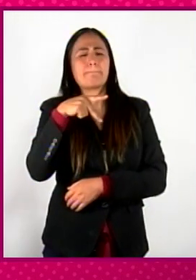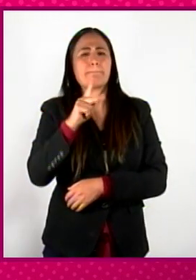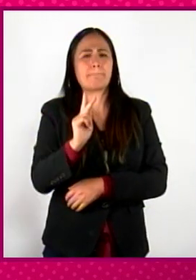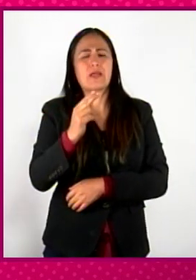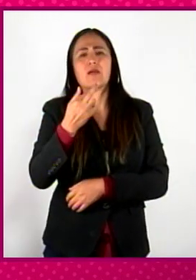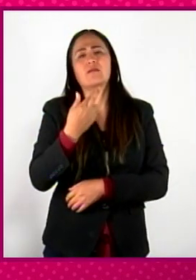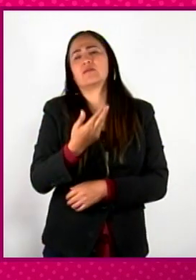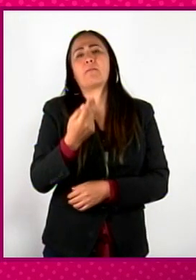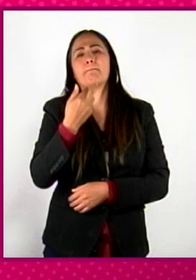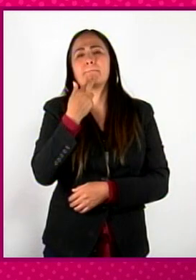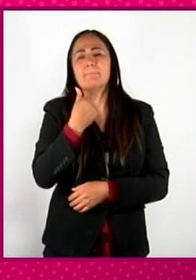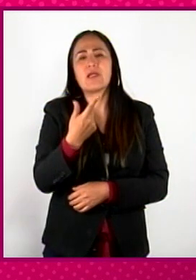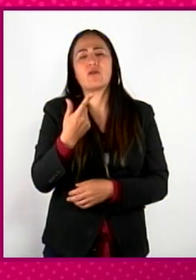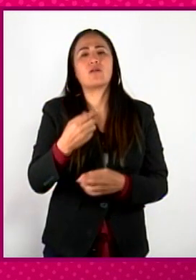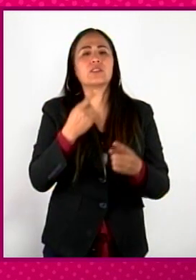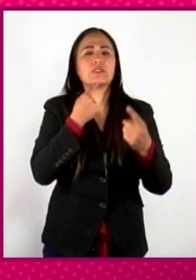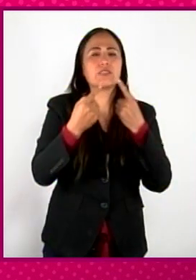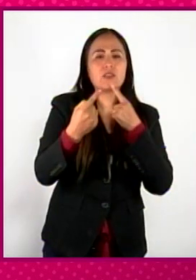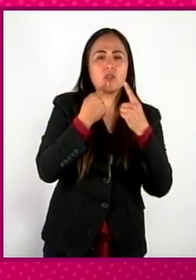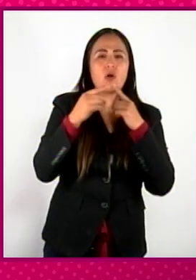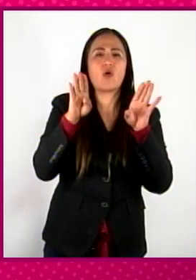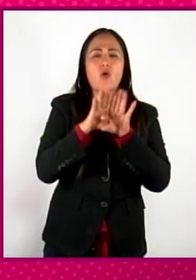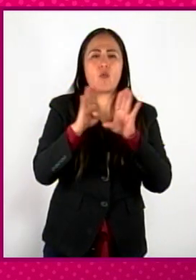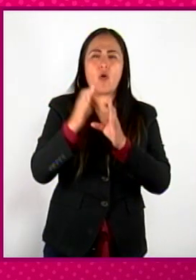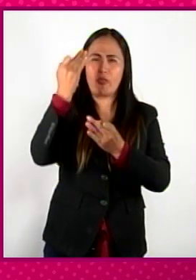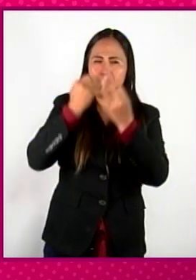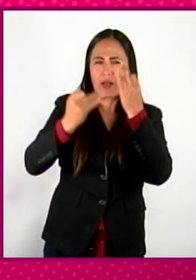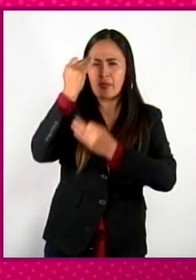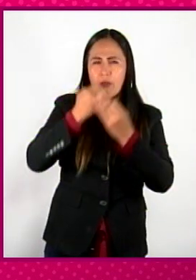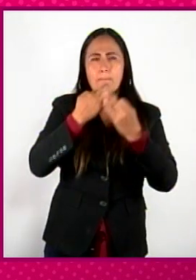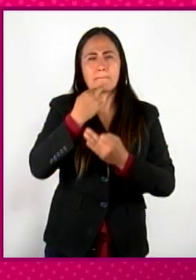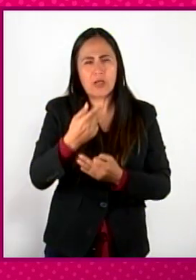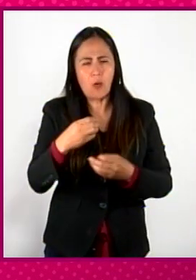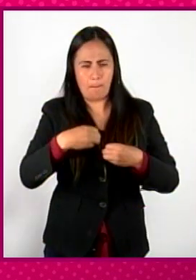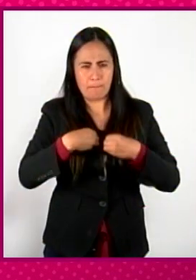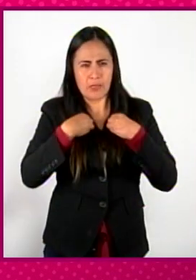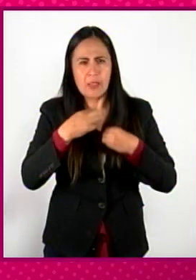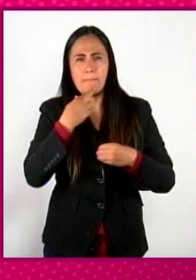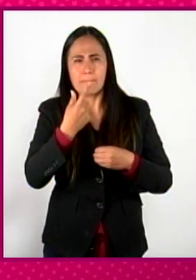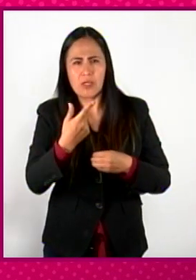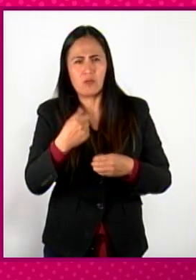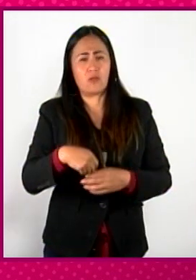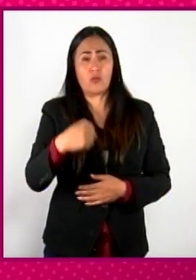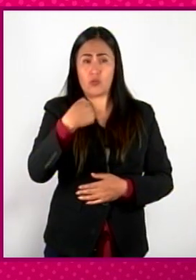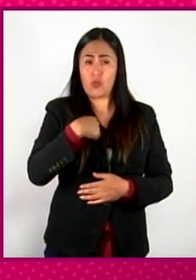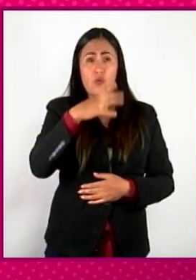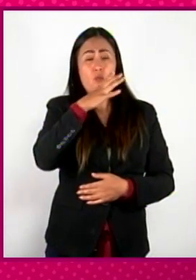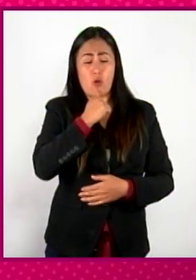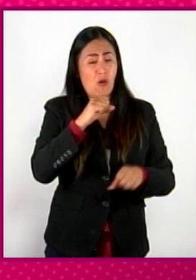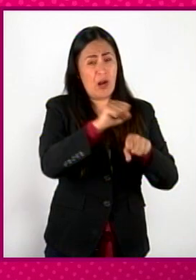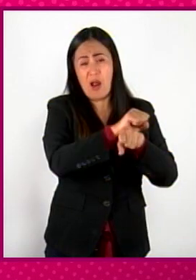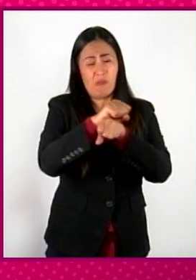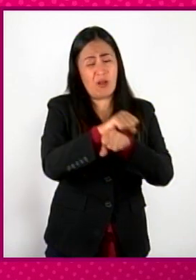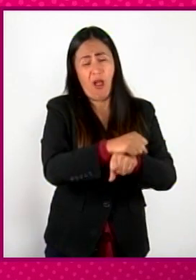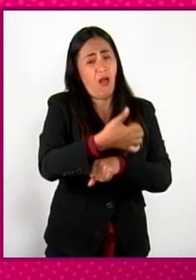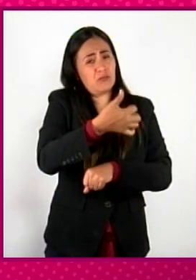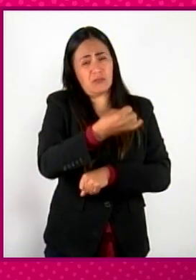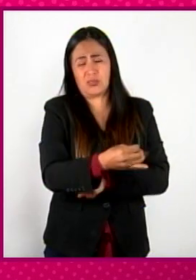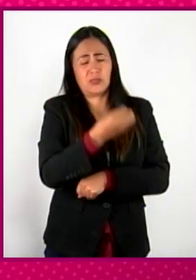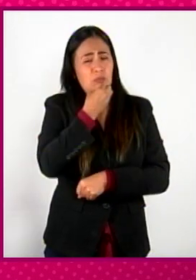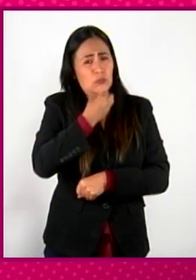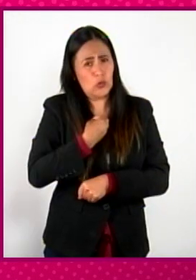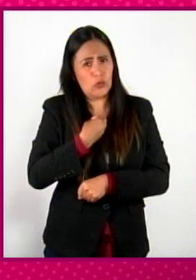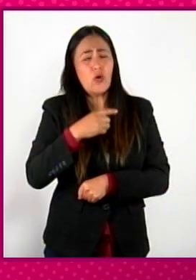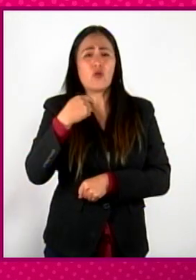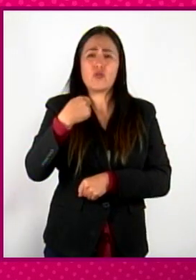esclavizados africanos? Un mejor trato, una mejor vida. Si no puedo cambiar mi condición de esclavitud, por lo menos voy a